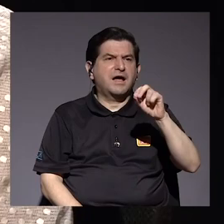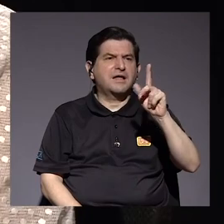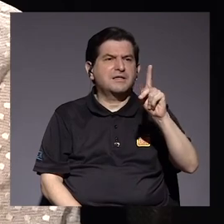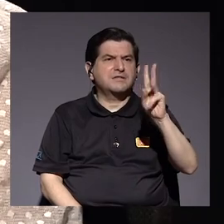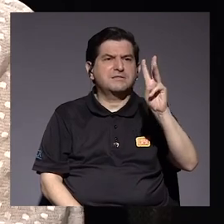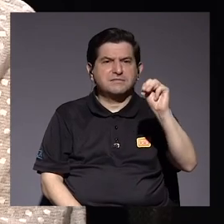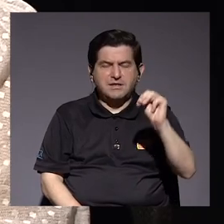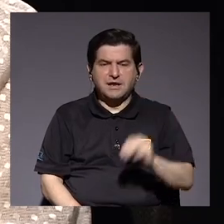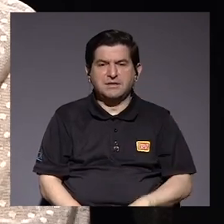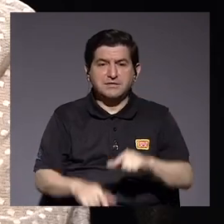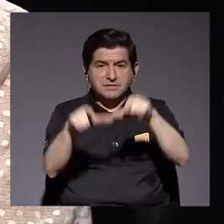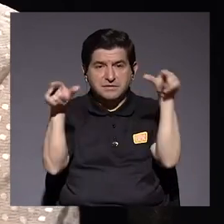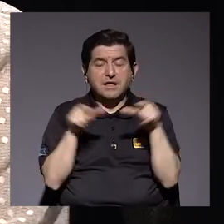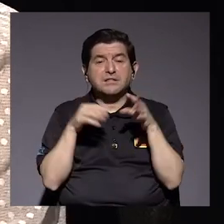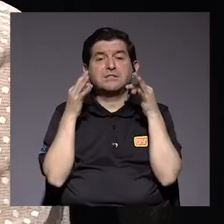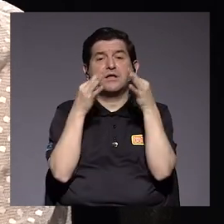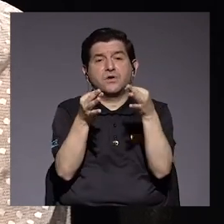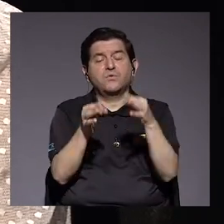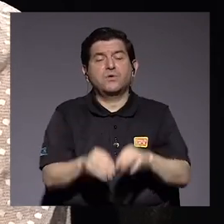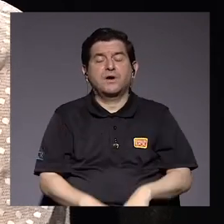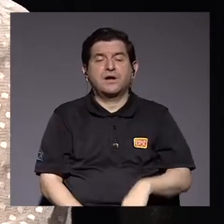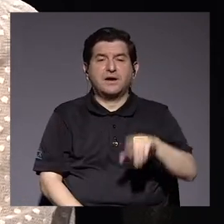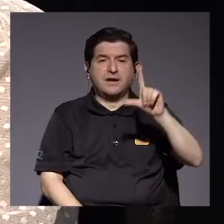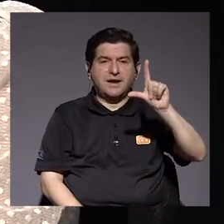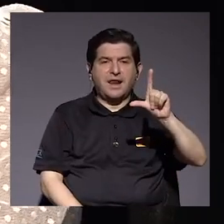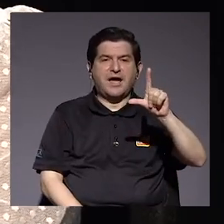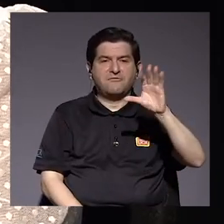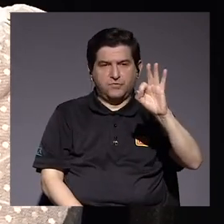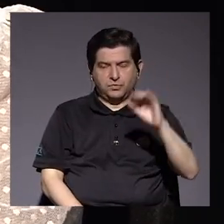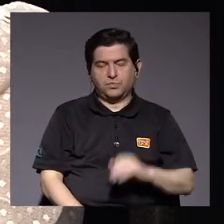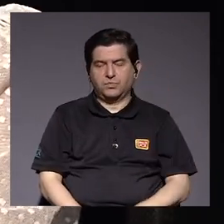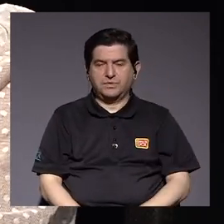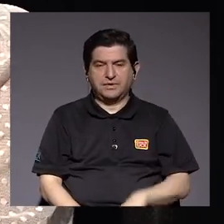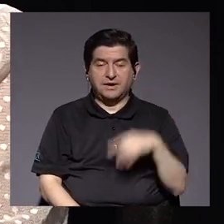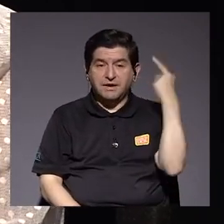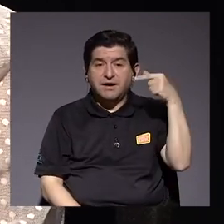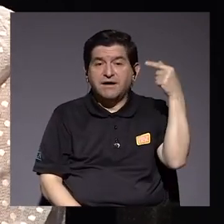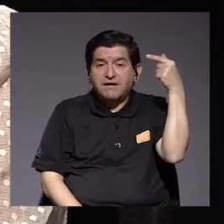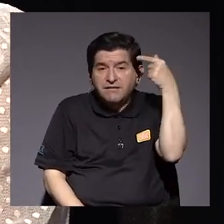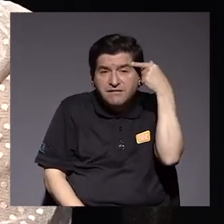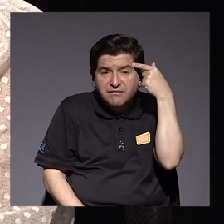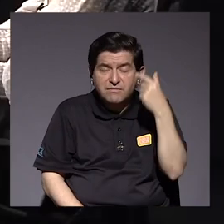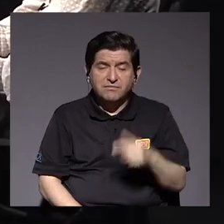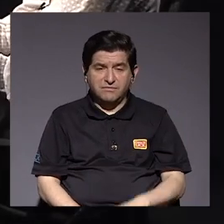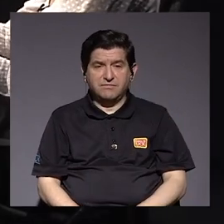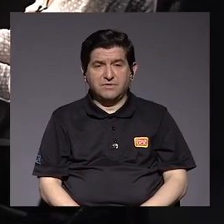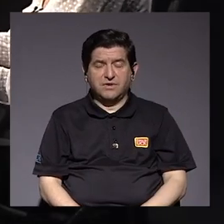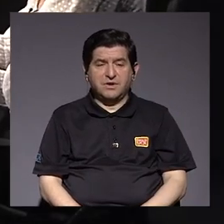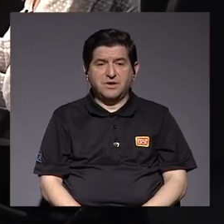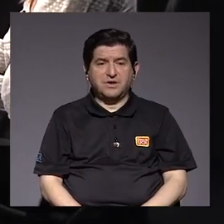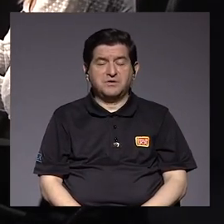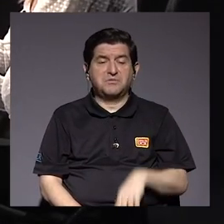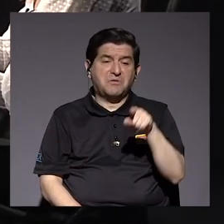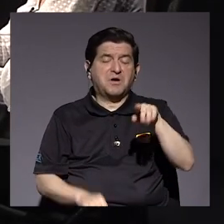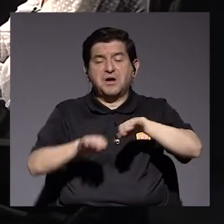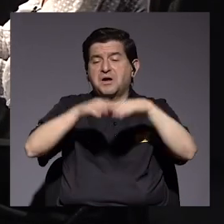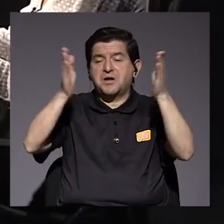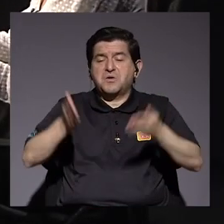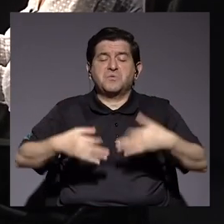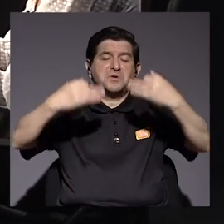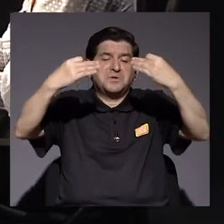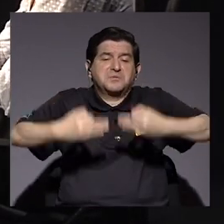aproximadamente de la zona turística de la fortuna aquí lo que pasa es que hay un gobierno sentado en escritorio